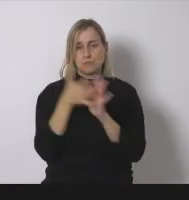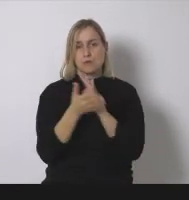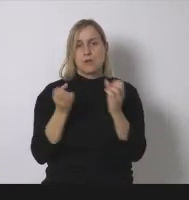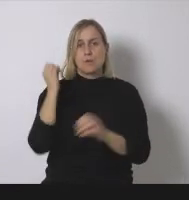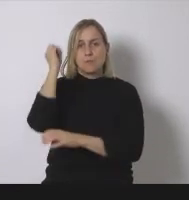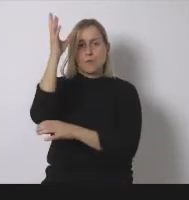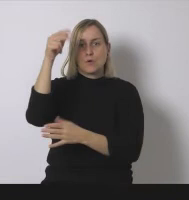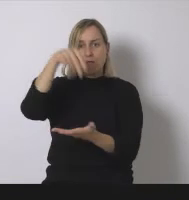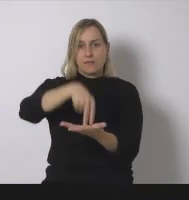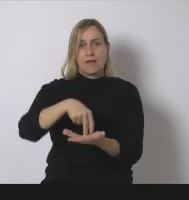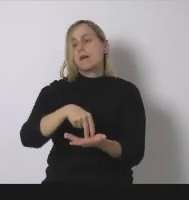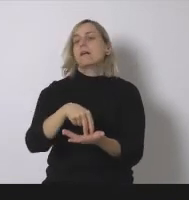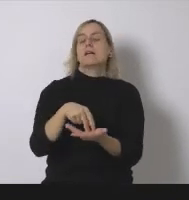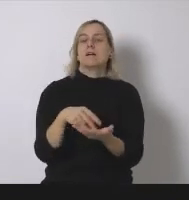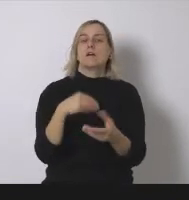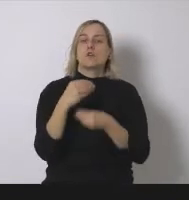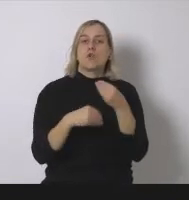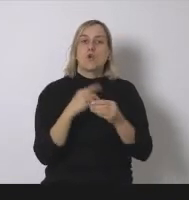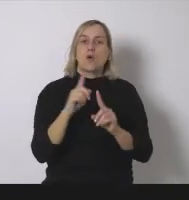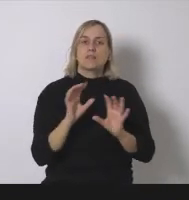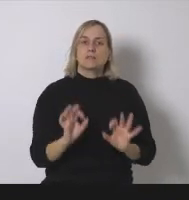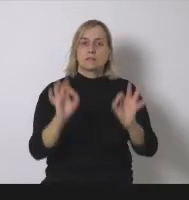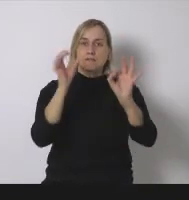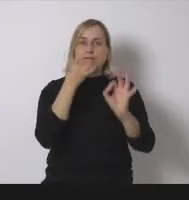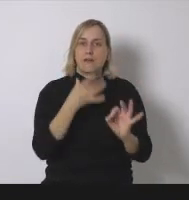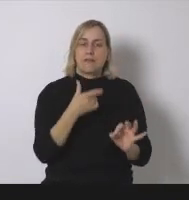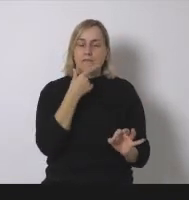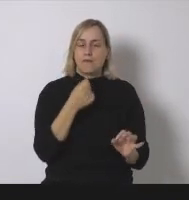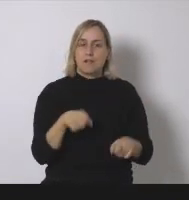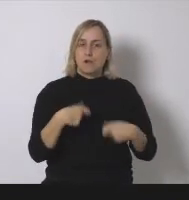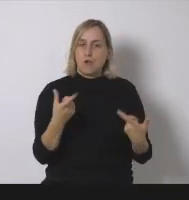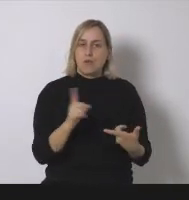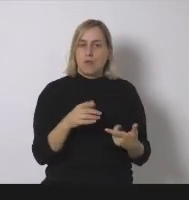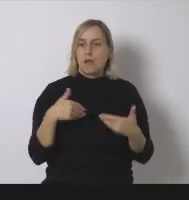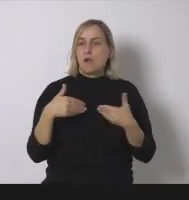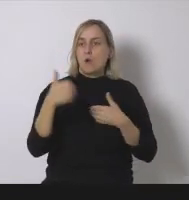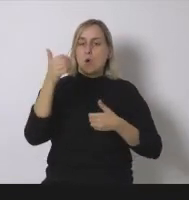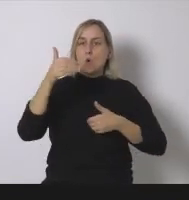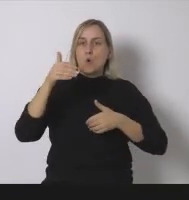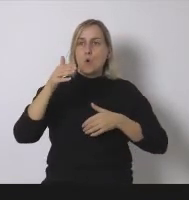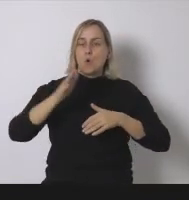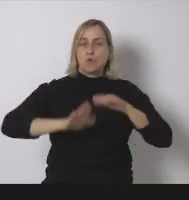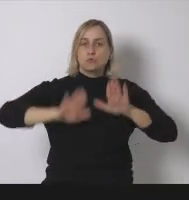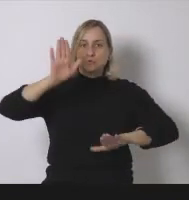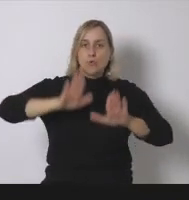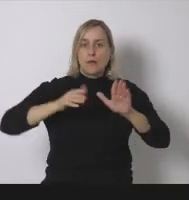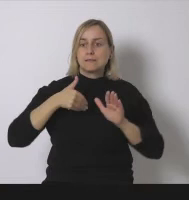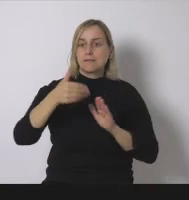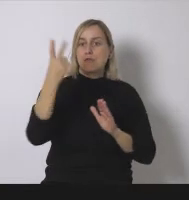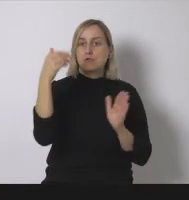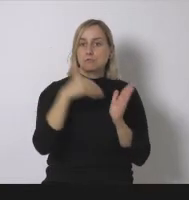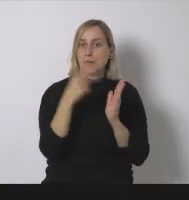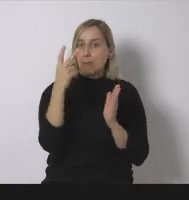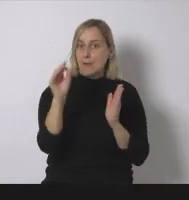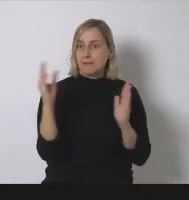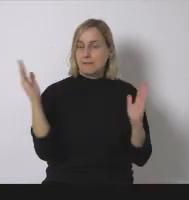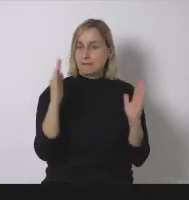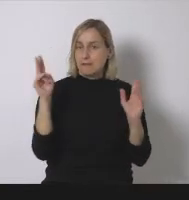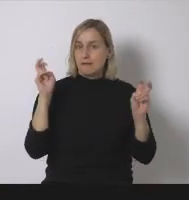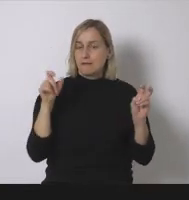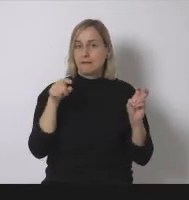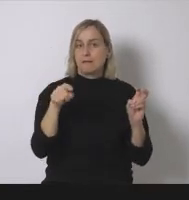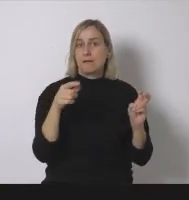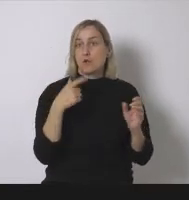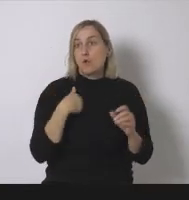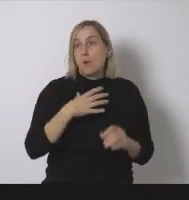fácil va a haber una subasta de renovables ahora en 2020 y me atrevería a aventurar que el reparto que hemos mostrado